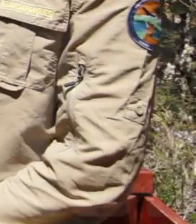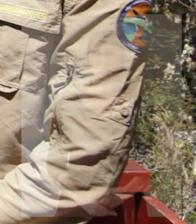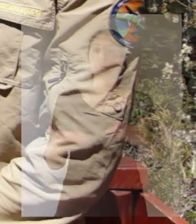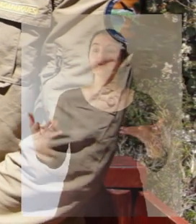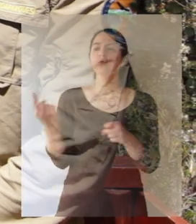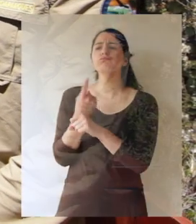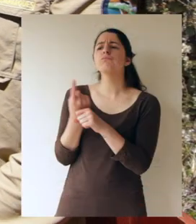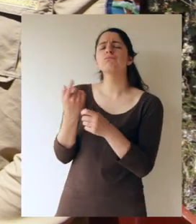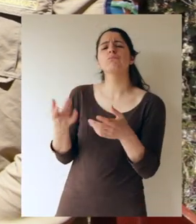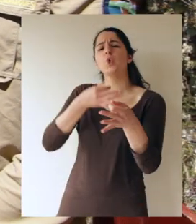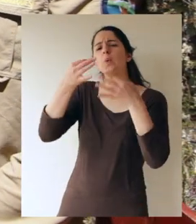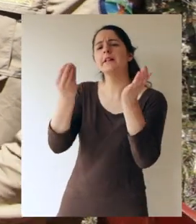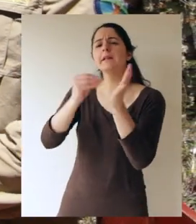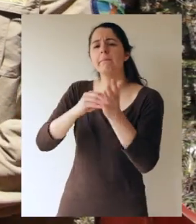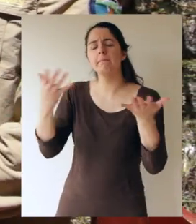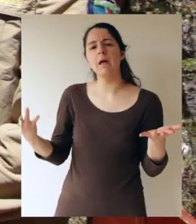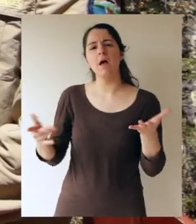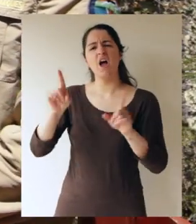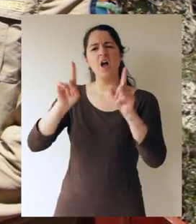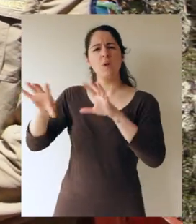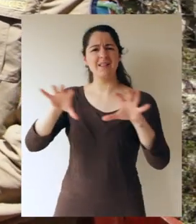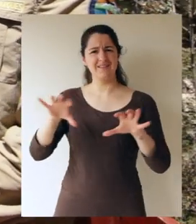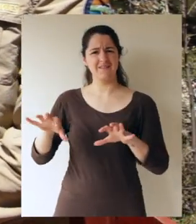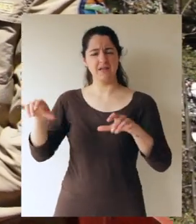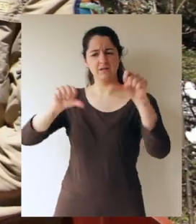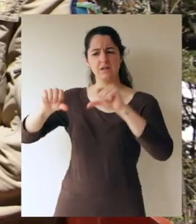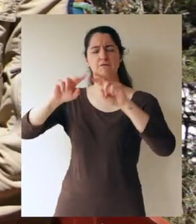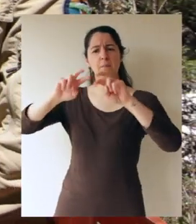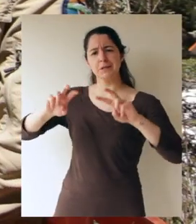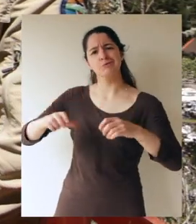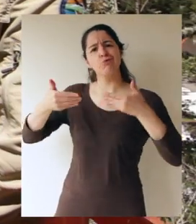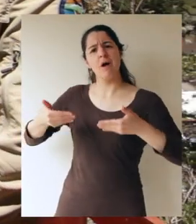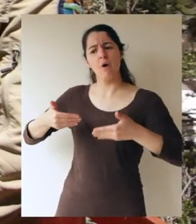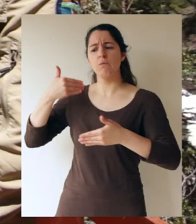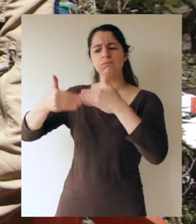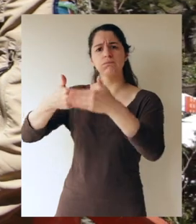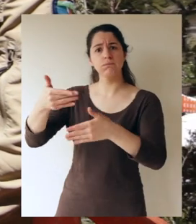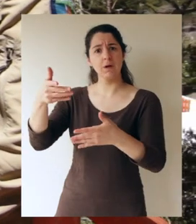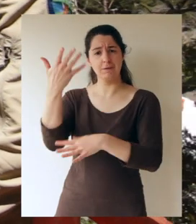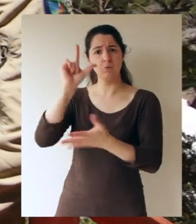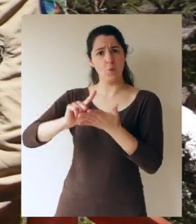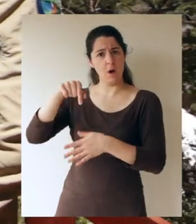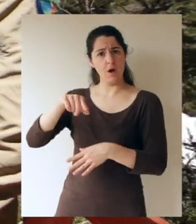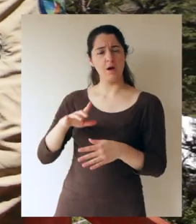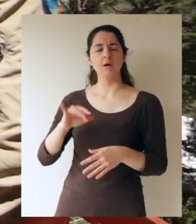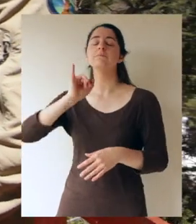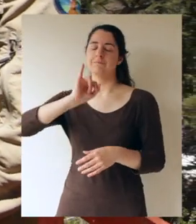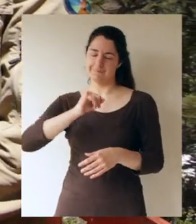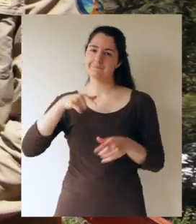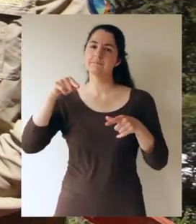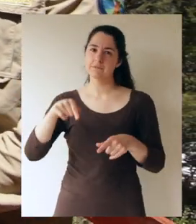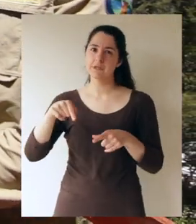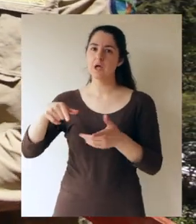Cuéntame Juan Carlos, ¿hay algún tipo de actividad científica o investigación que realicen acá en la reserva? Sí, se